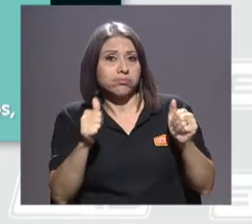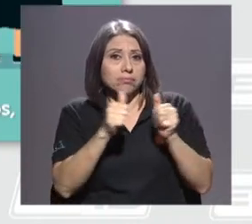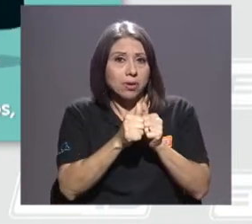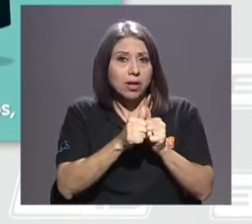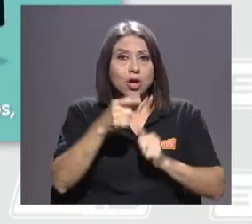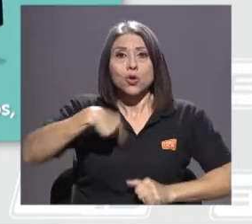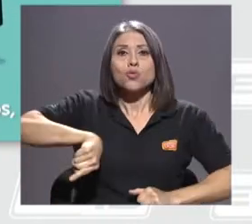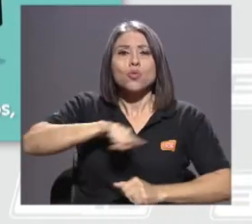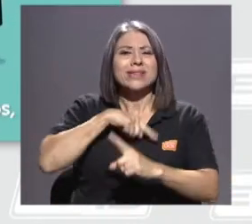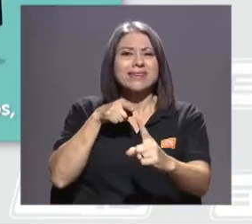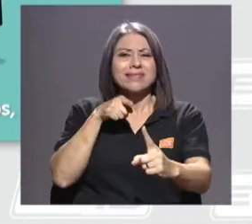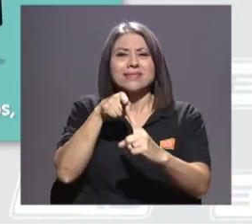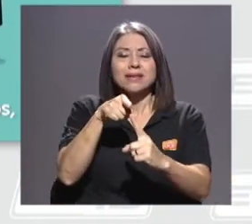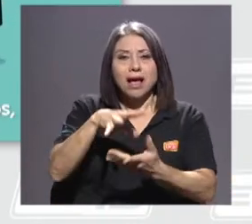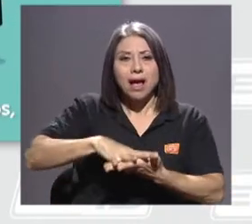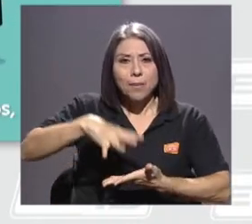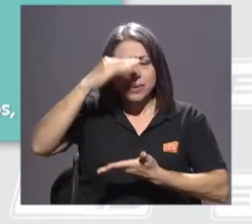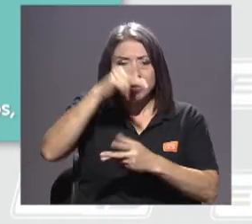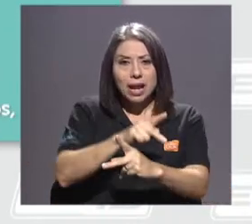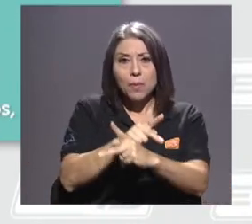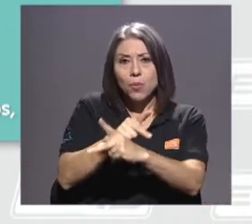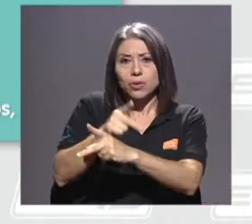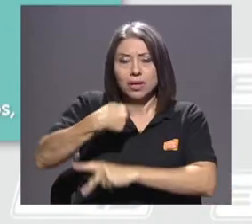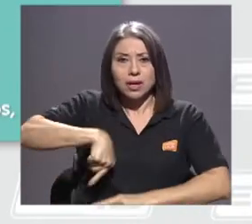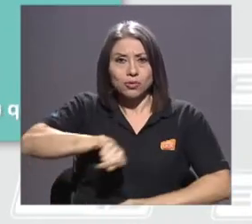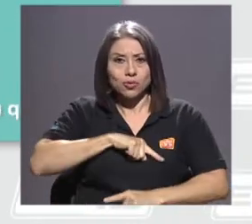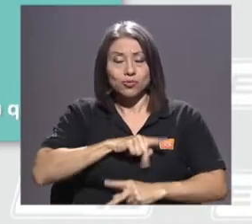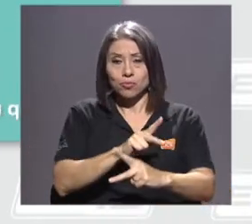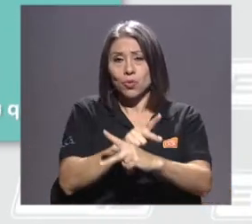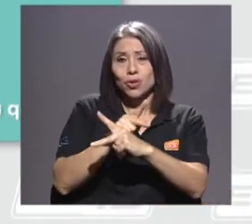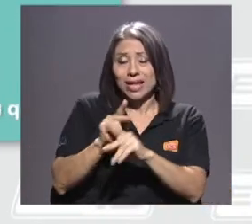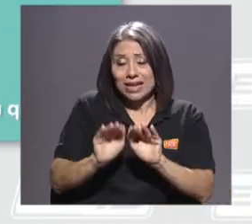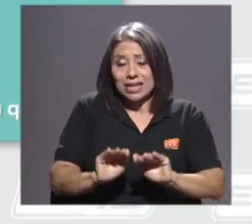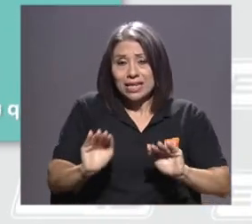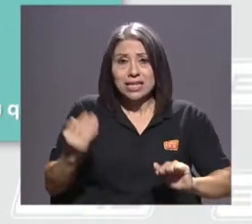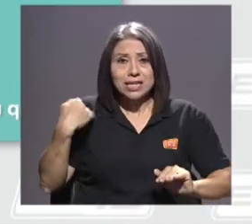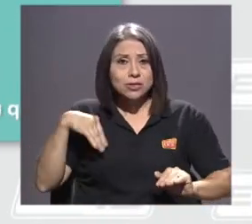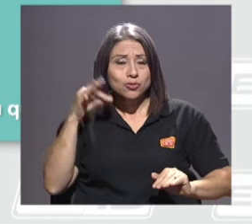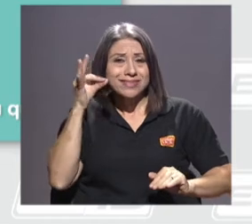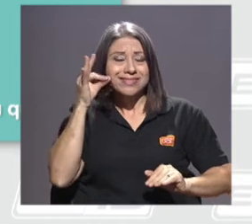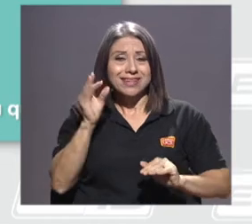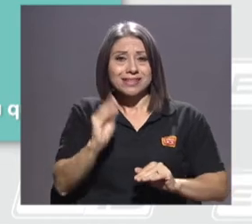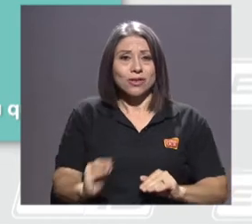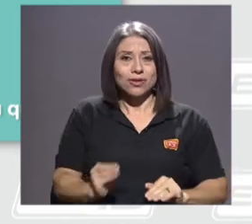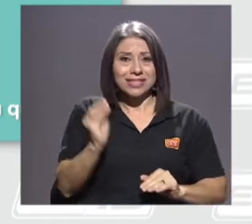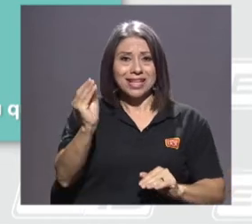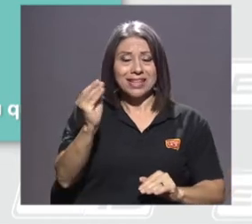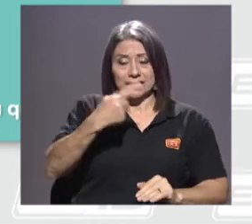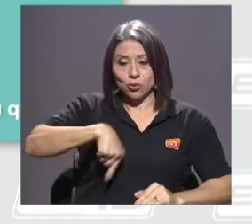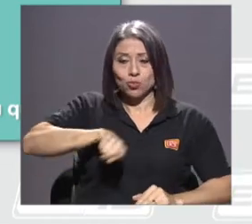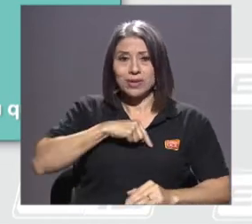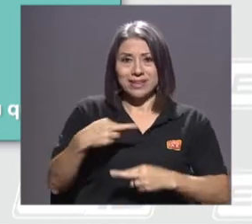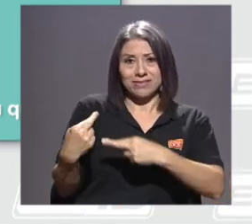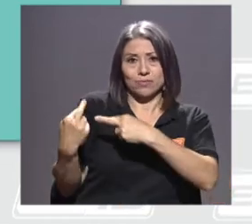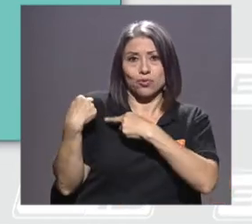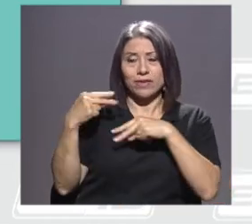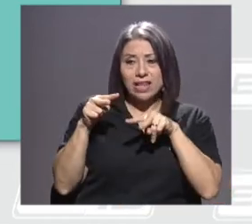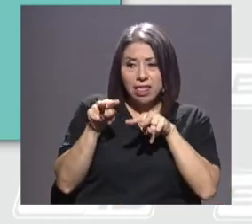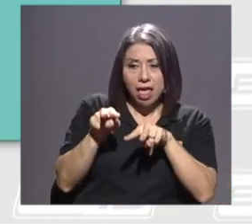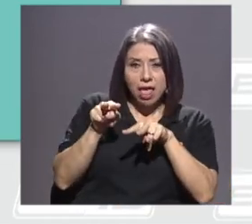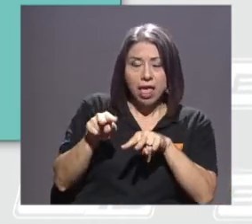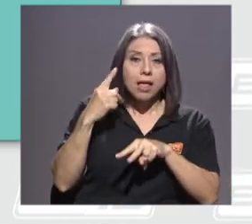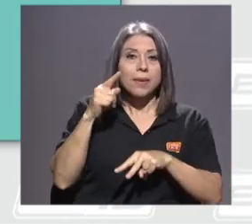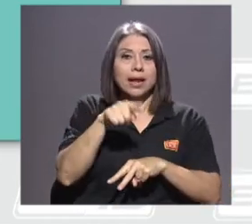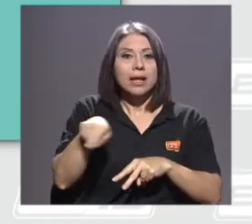Nuestra misión es aprender a protegernos y a proteger a los niños, niñas y adolescentes que están bajo nuestra responsabilidad, para que